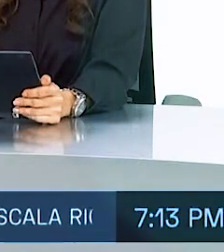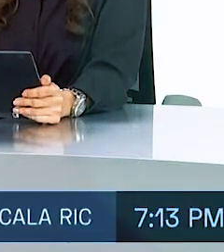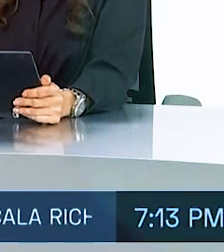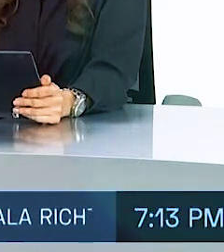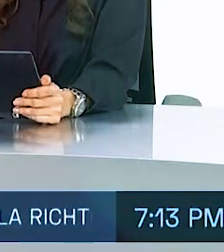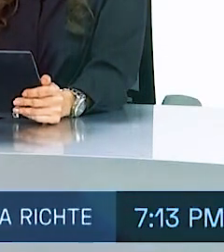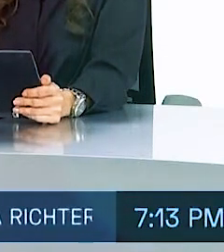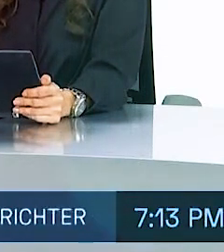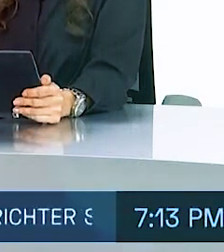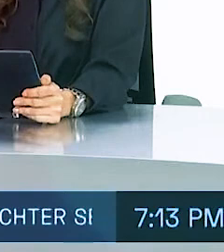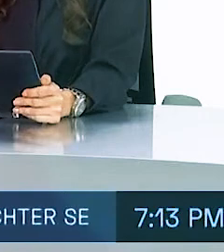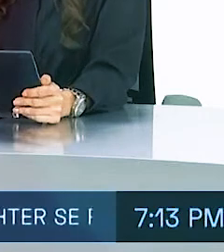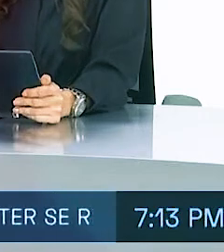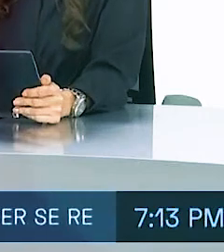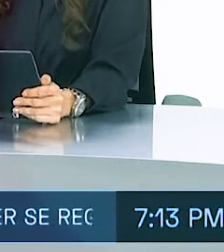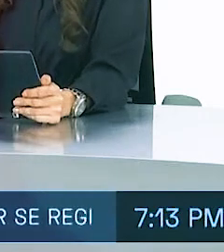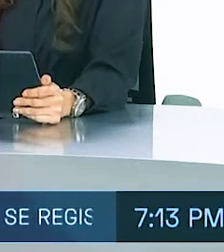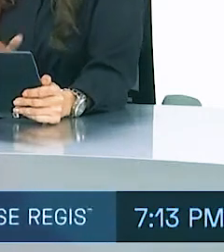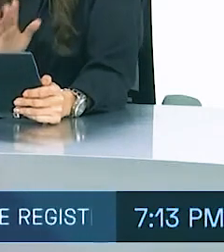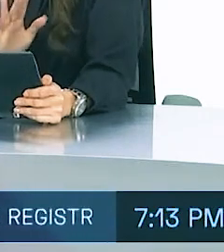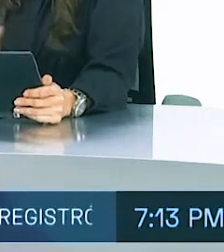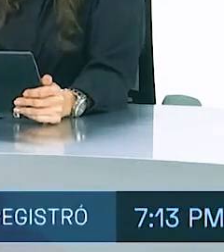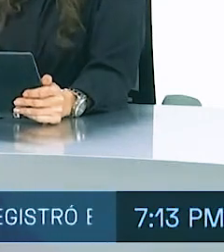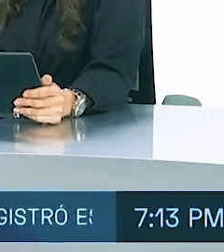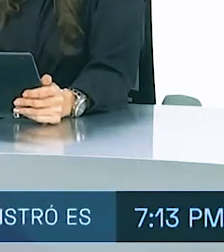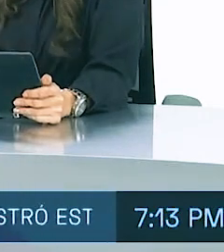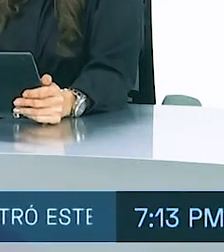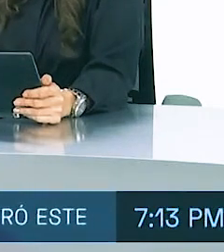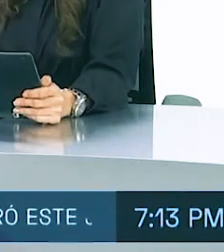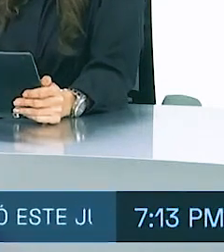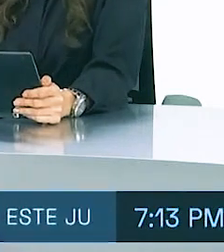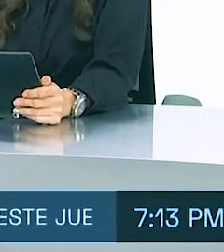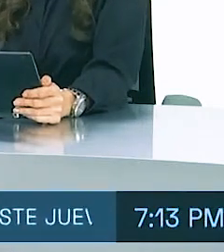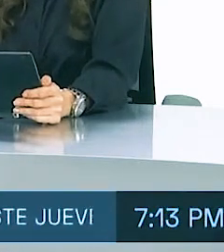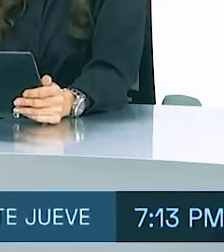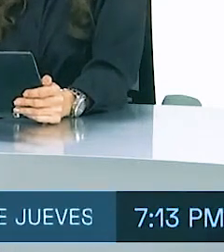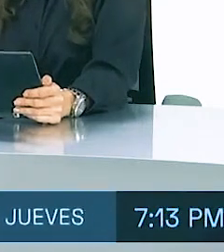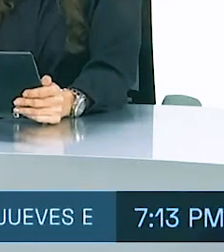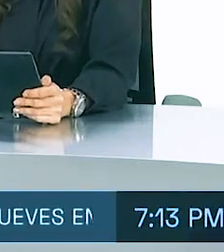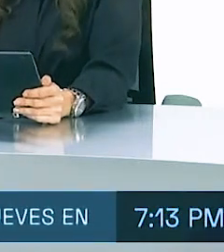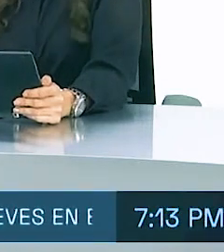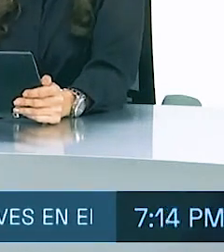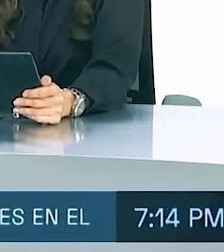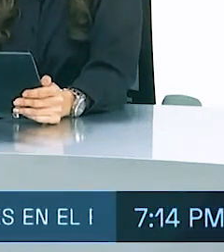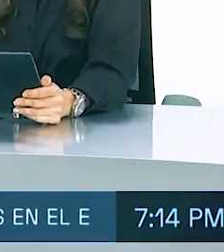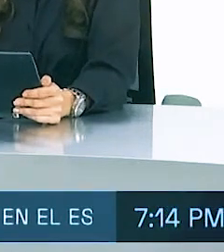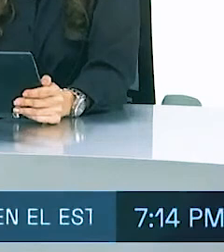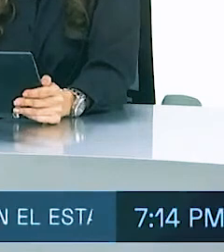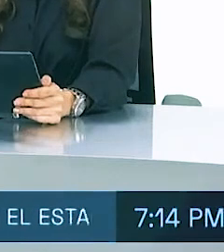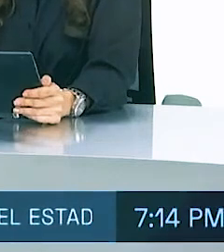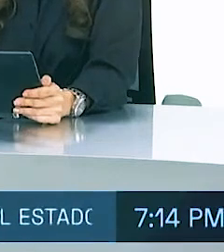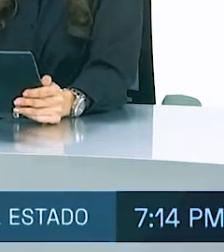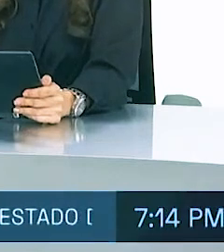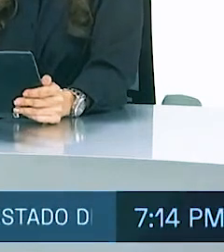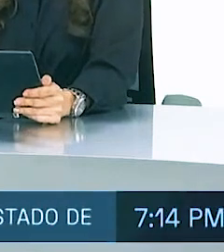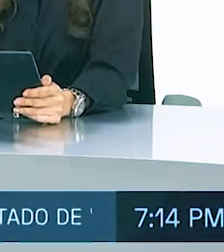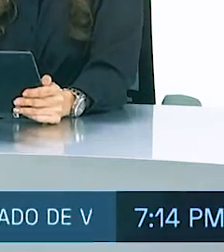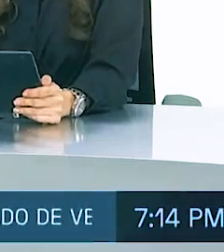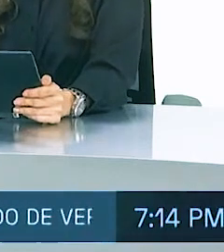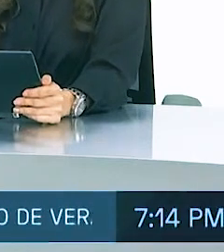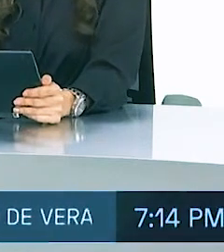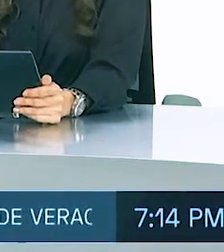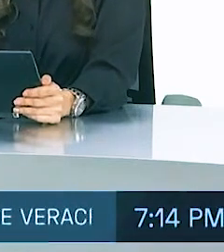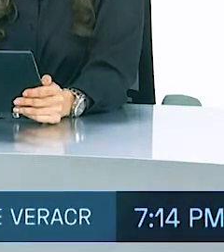y con la mejor atención sin duda un anuncio importante Armando y felicidades a todas las mamás que van a poder